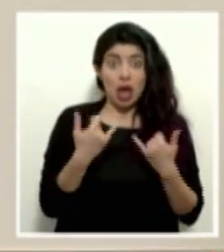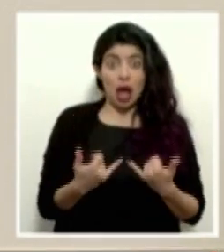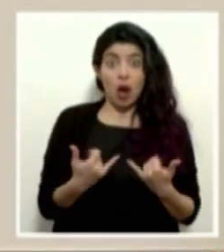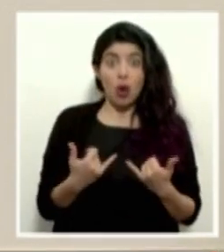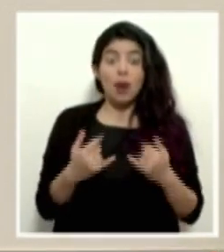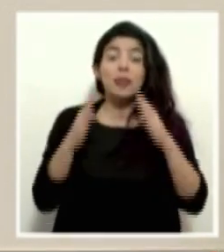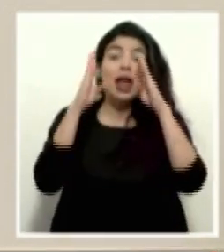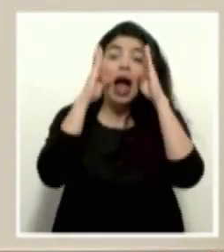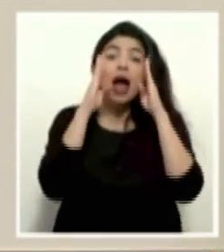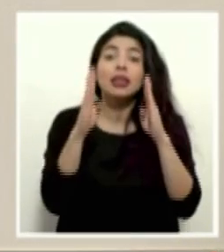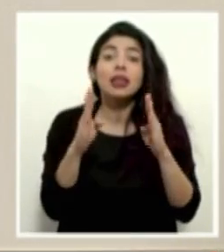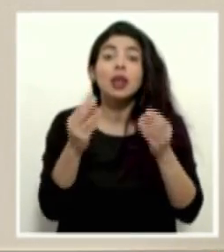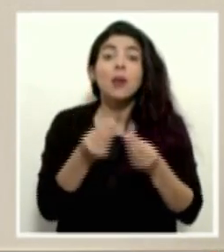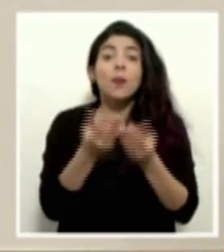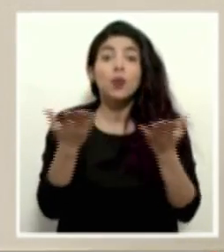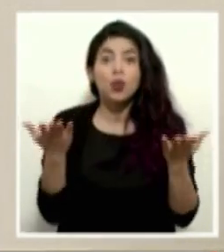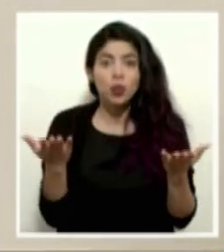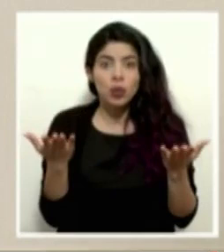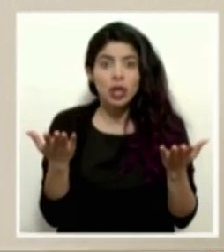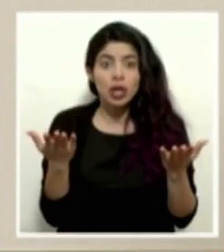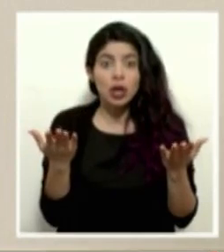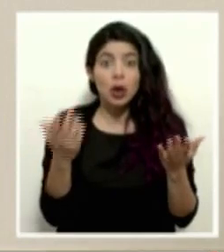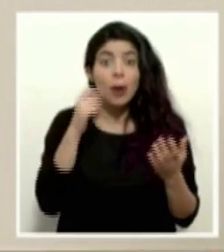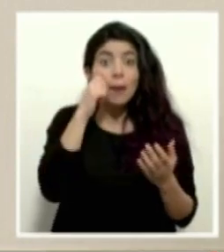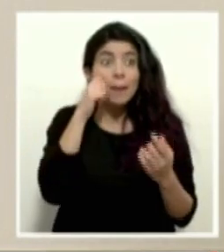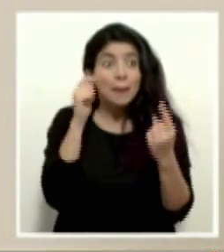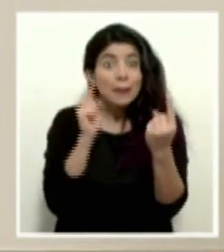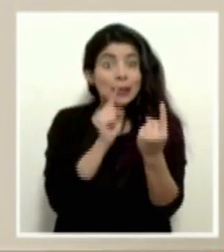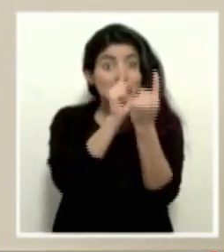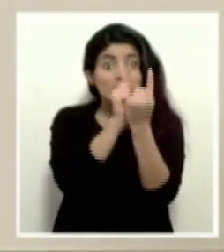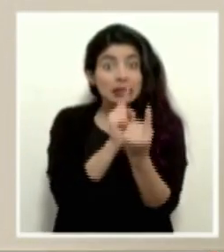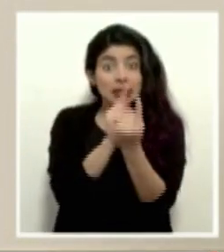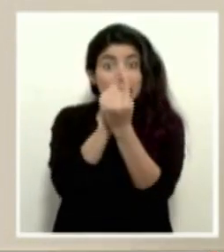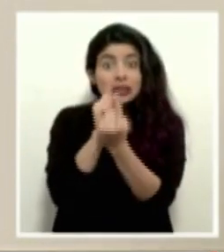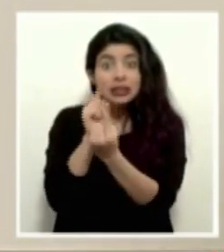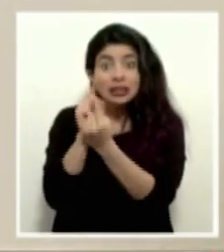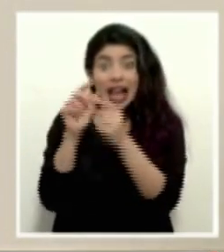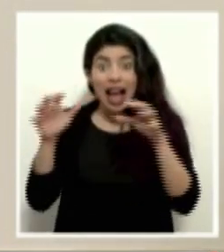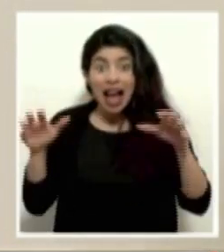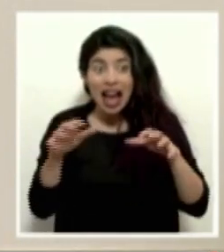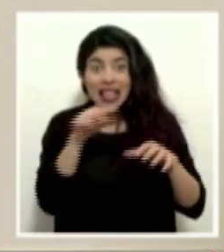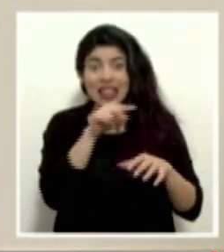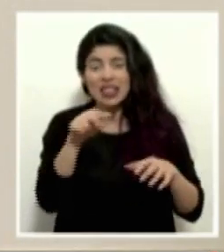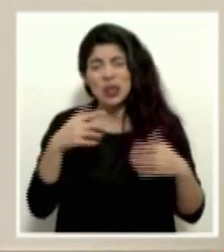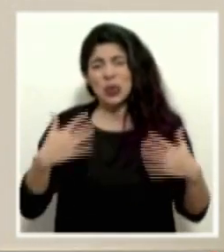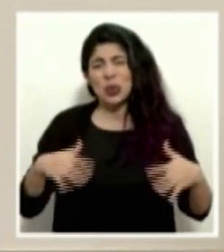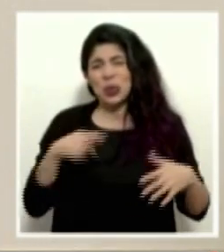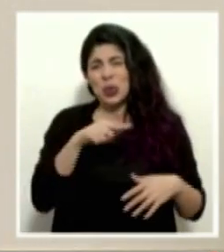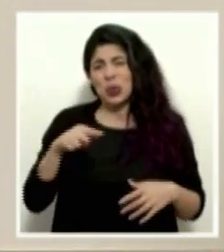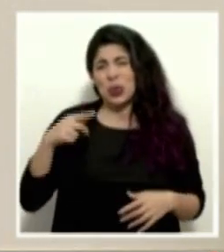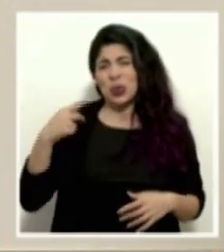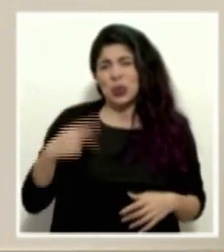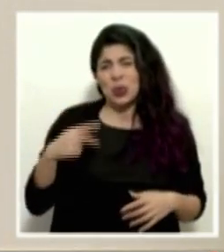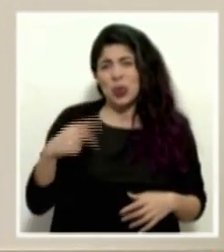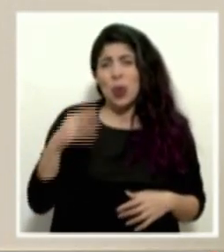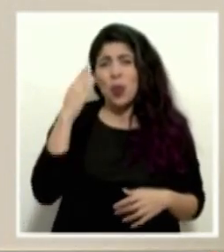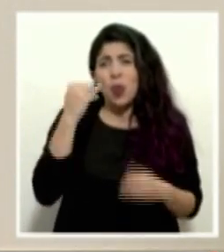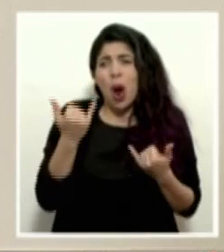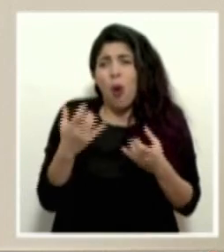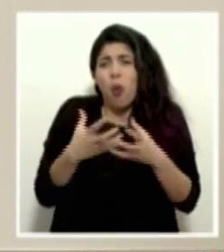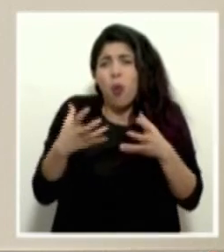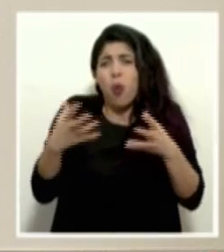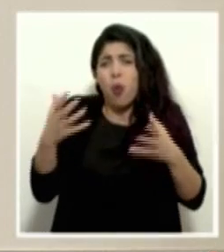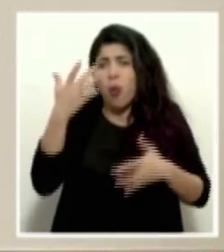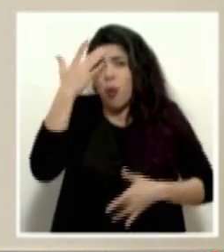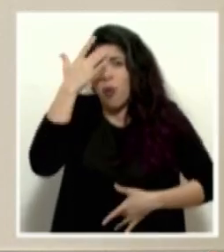la atención al público de forma presencial en diferentes actividades representa un riesgo incrementado por la cantidad tan grande de